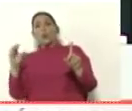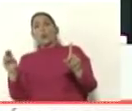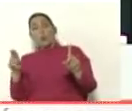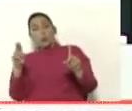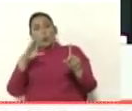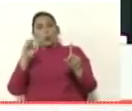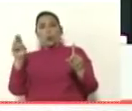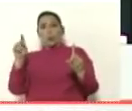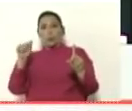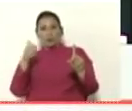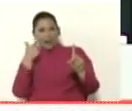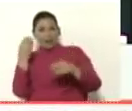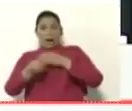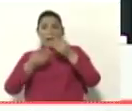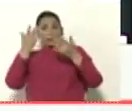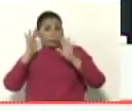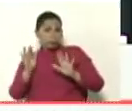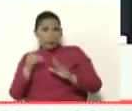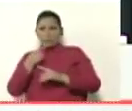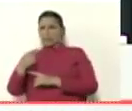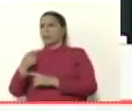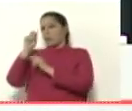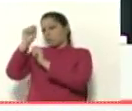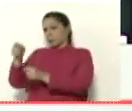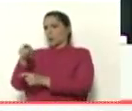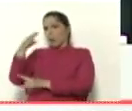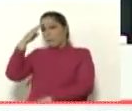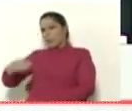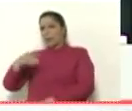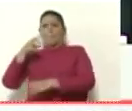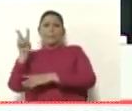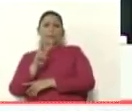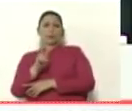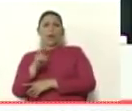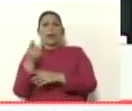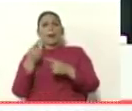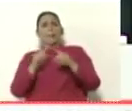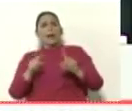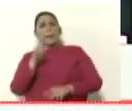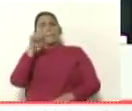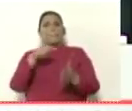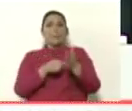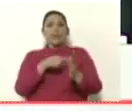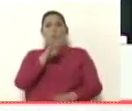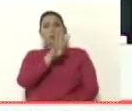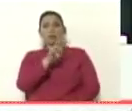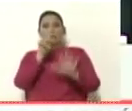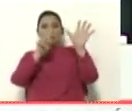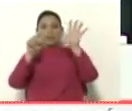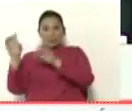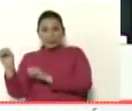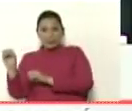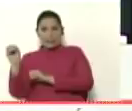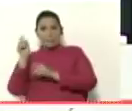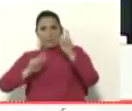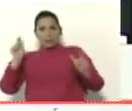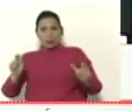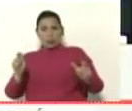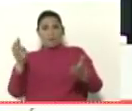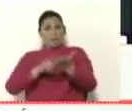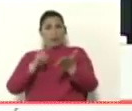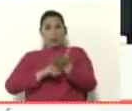hacían pasar por militares para engrosar la lista, que llegó a ser de 1.460 personas, cuando en verdad